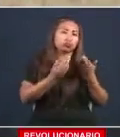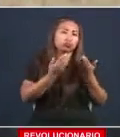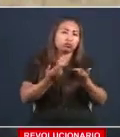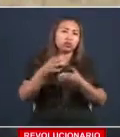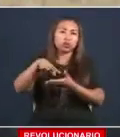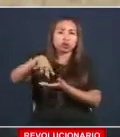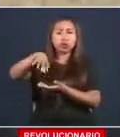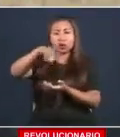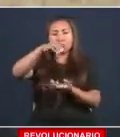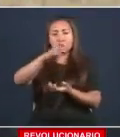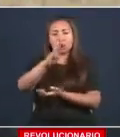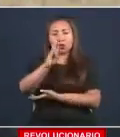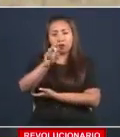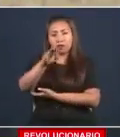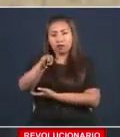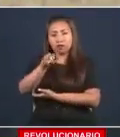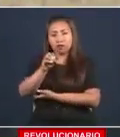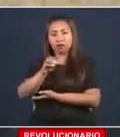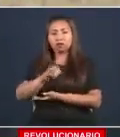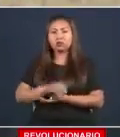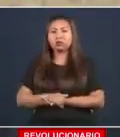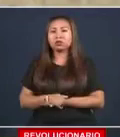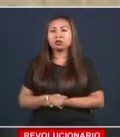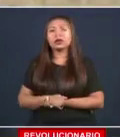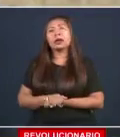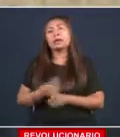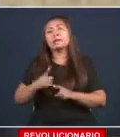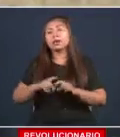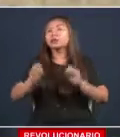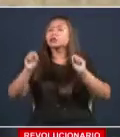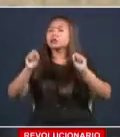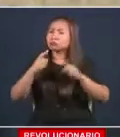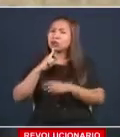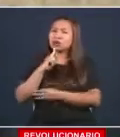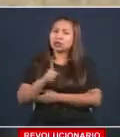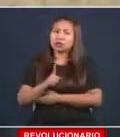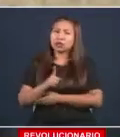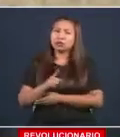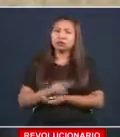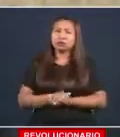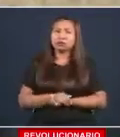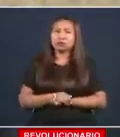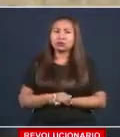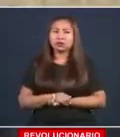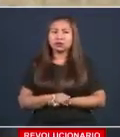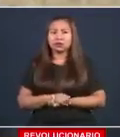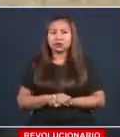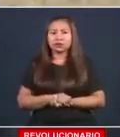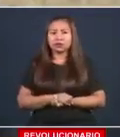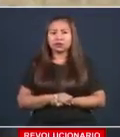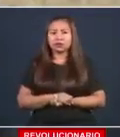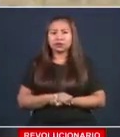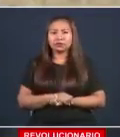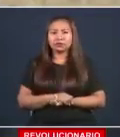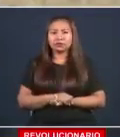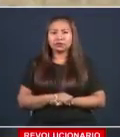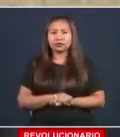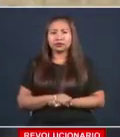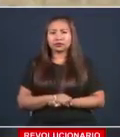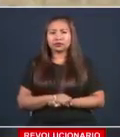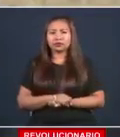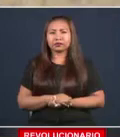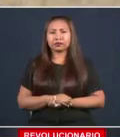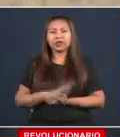Es cierto, pero no es fácil, no es fácil señores, no es